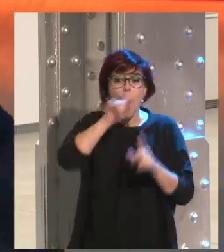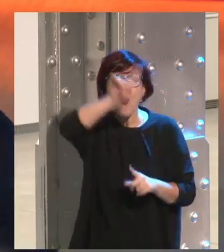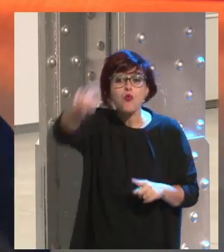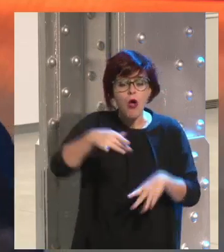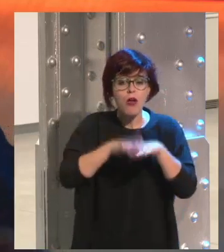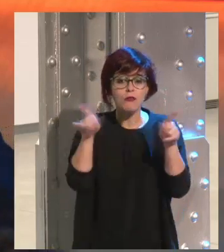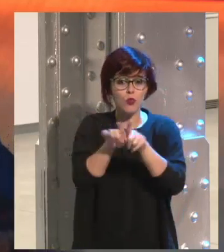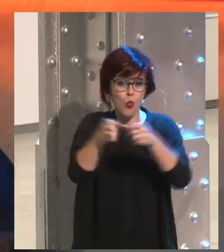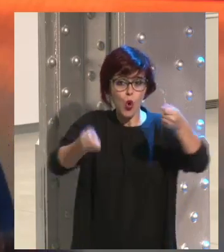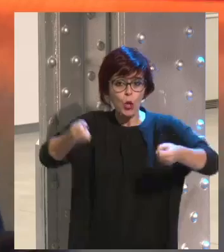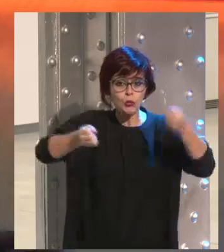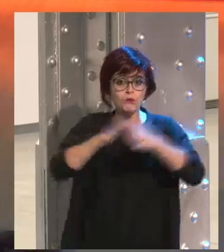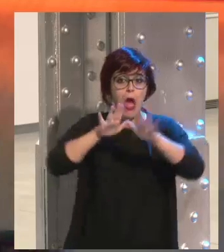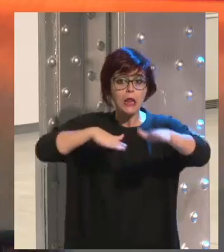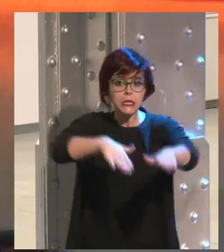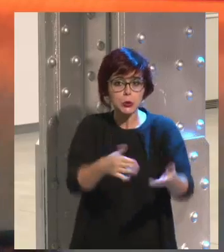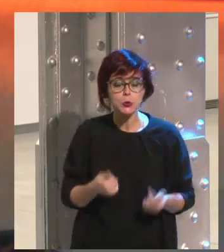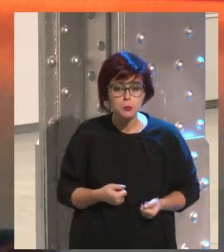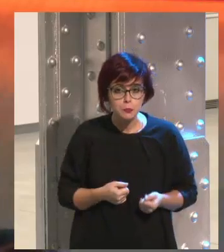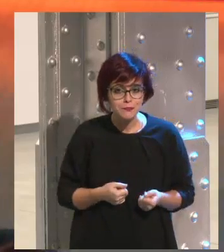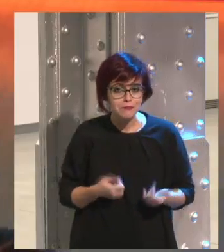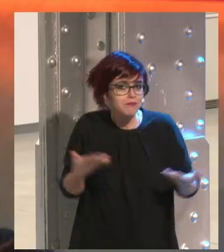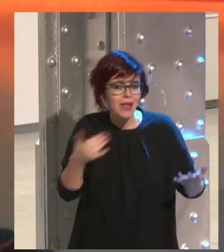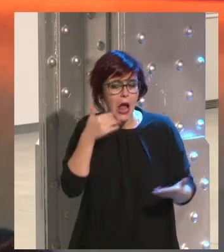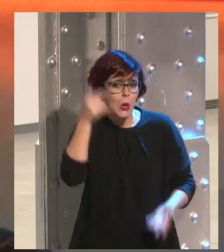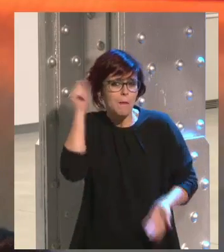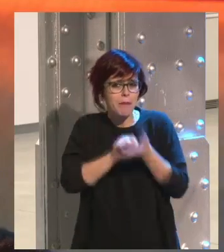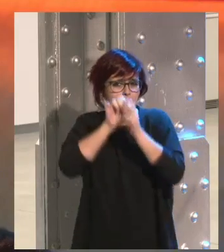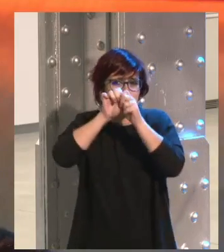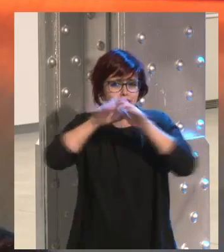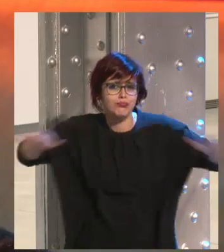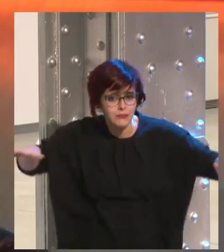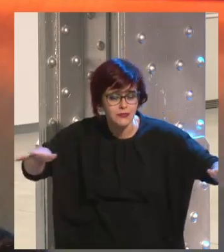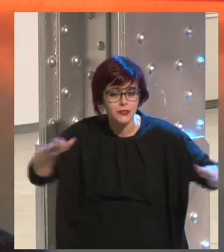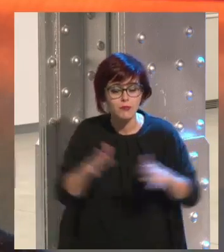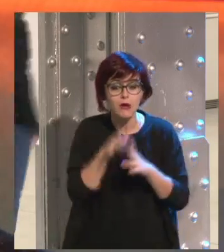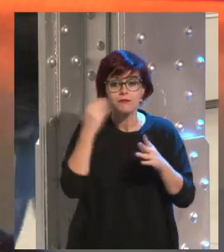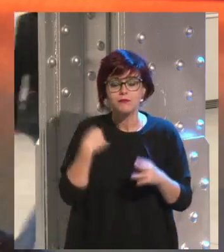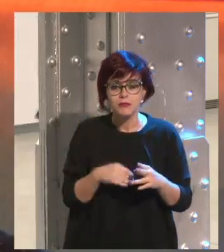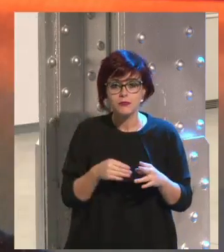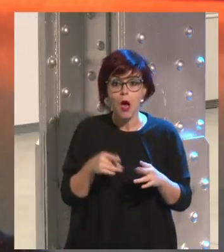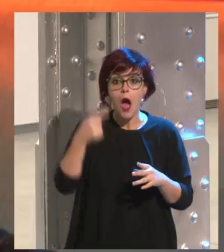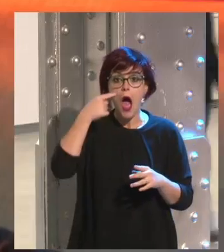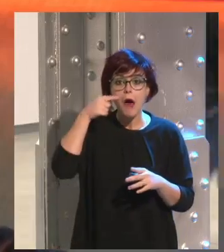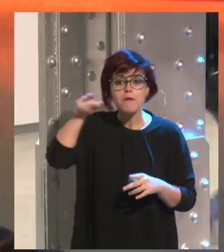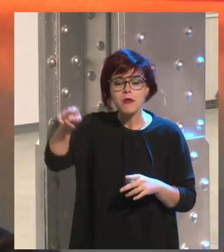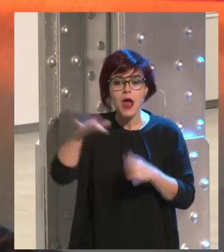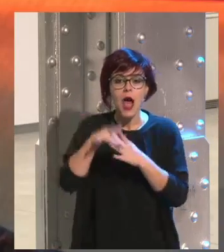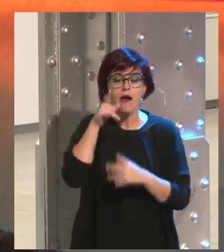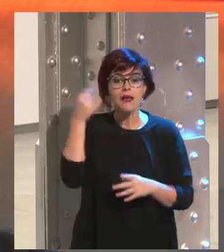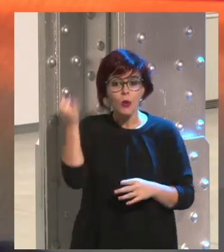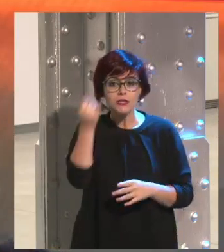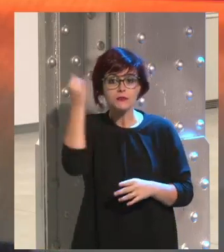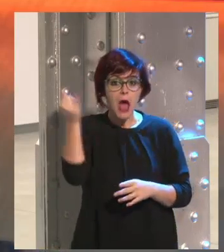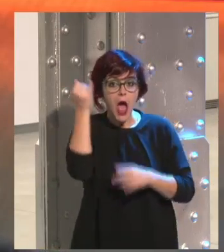estando en un coche. dicho, aquí en los atascos, la viralidad es brutal. La gente va mencionando, cuidado, mira, ya está aquí Justin, Justin,